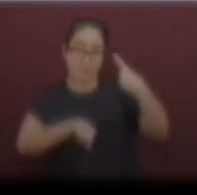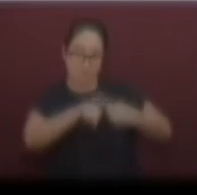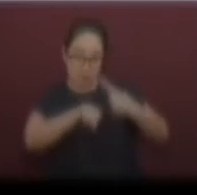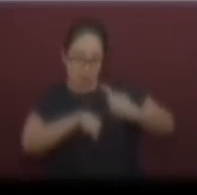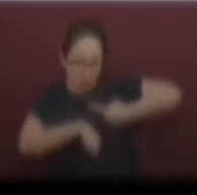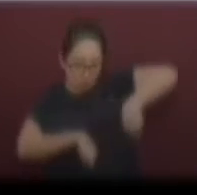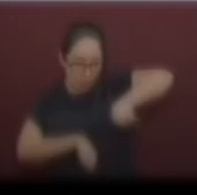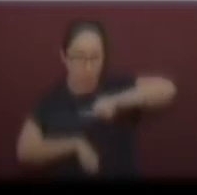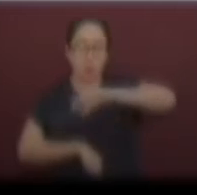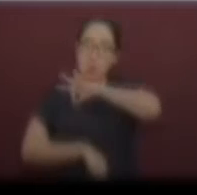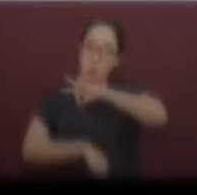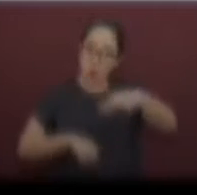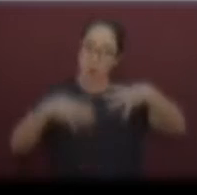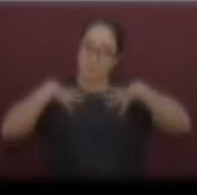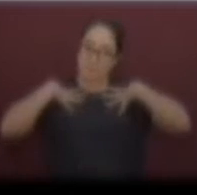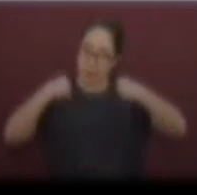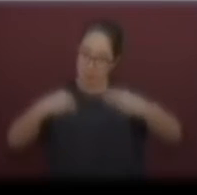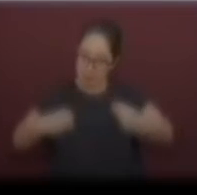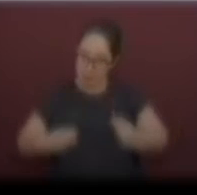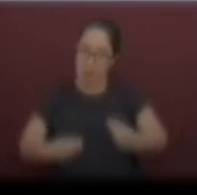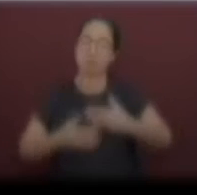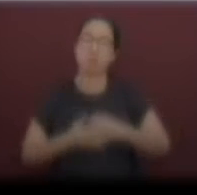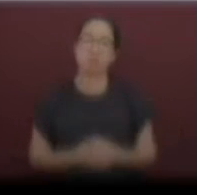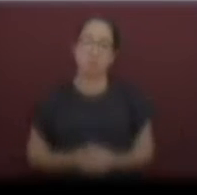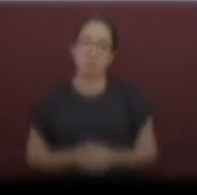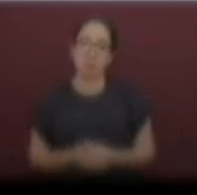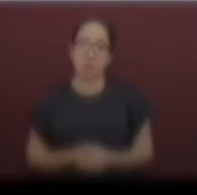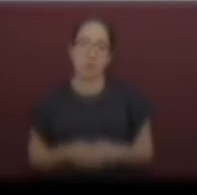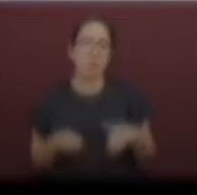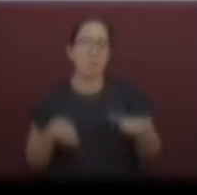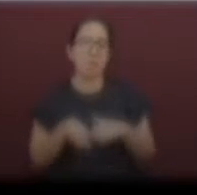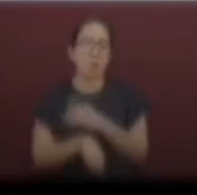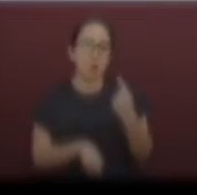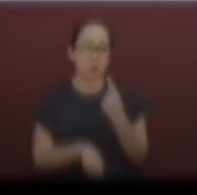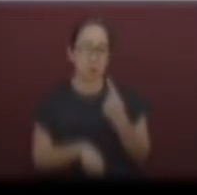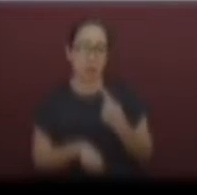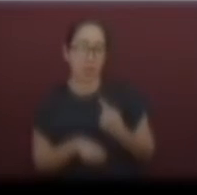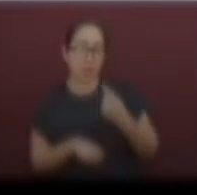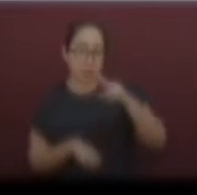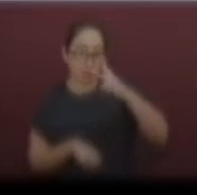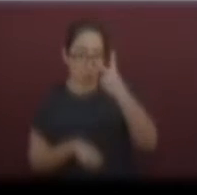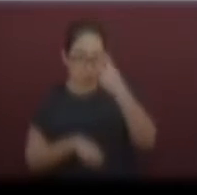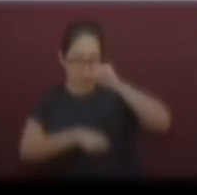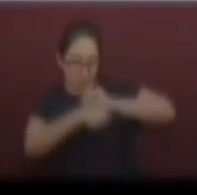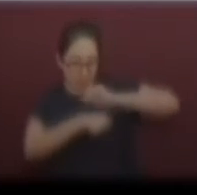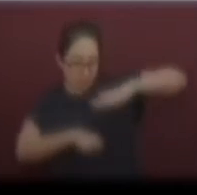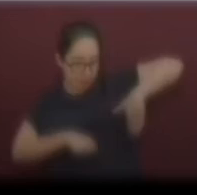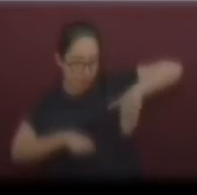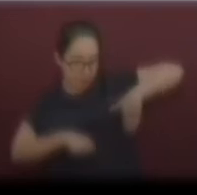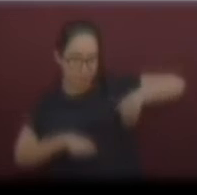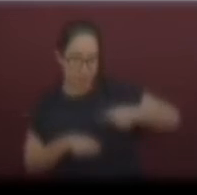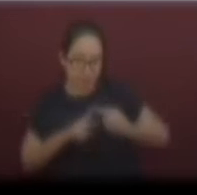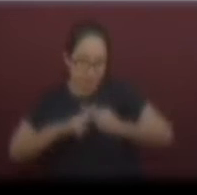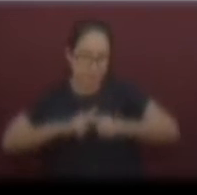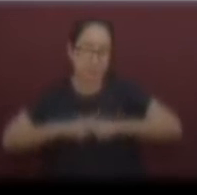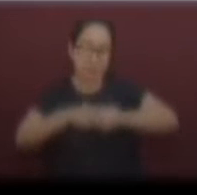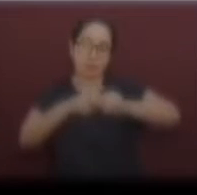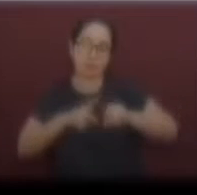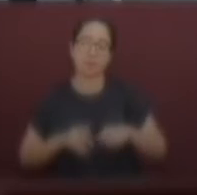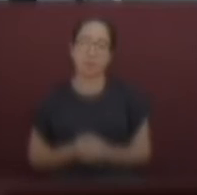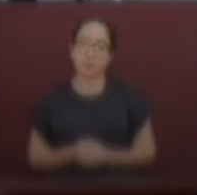posibilidad de propagar el padecimiento, ya que iniciaron la enfermedad los últimos 14 días.